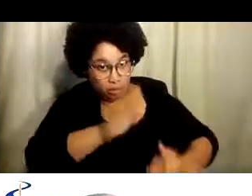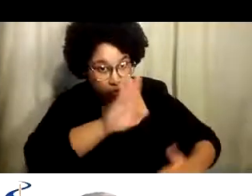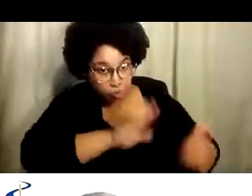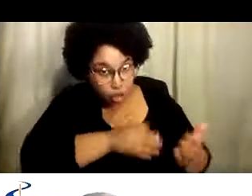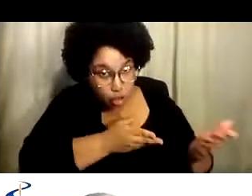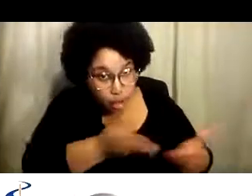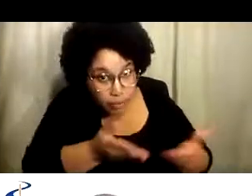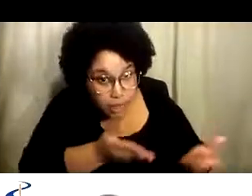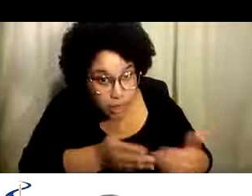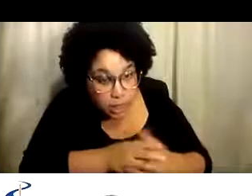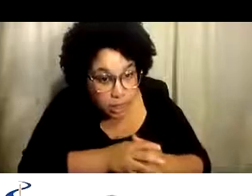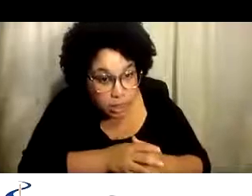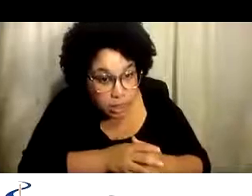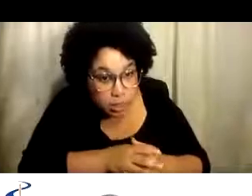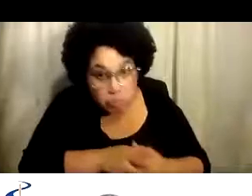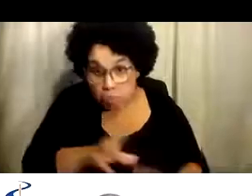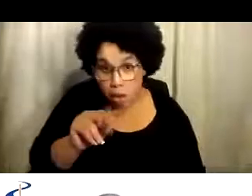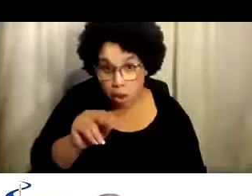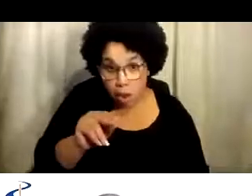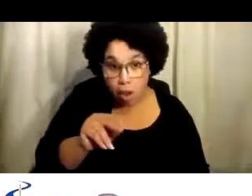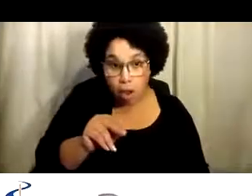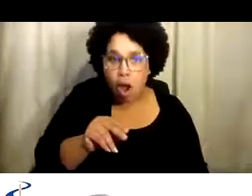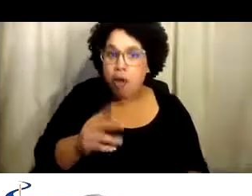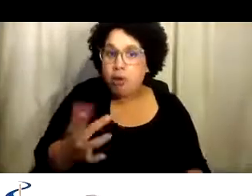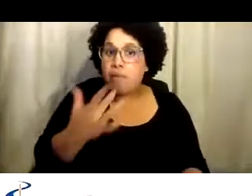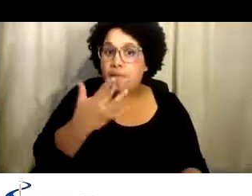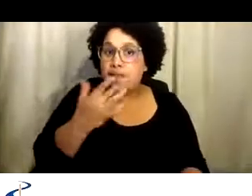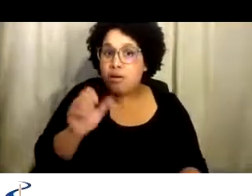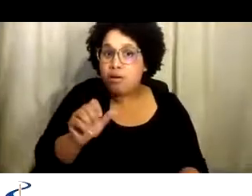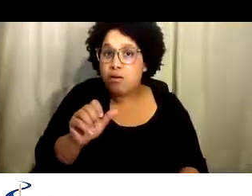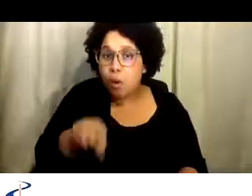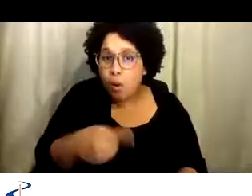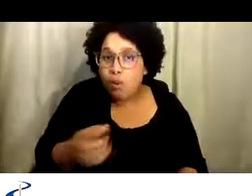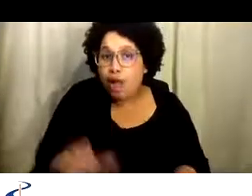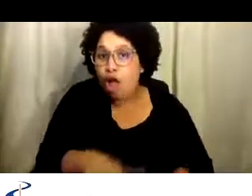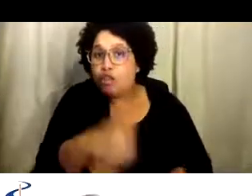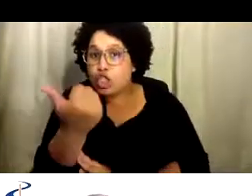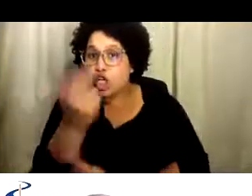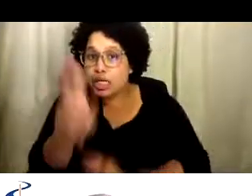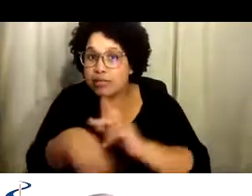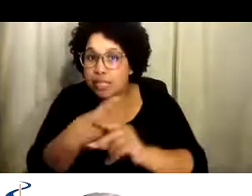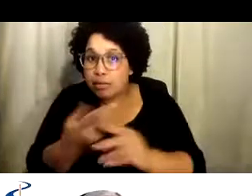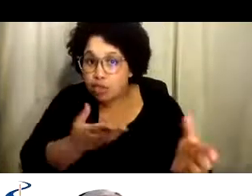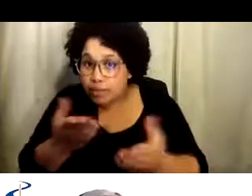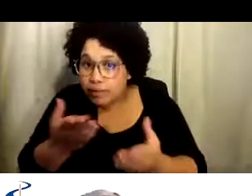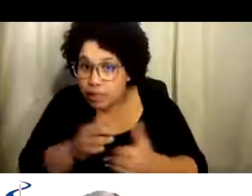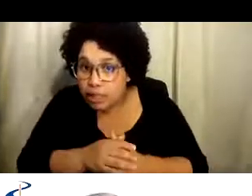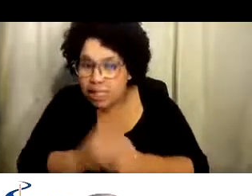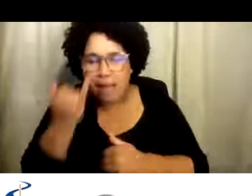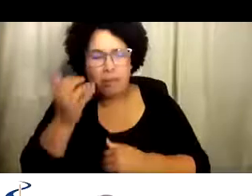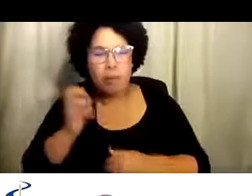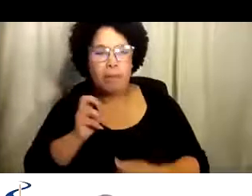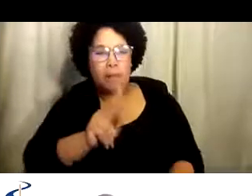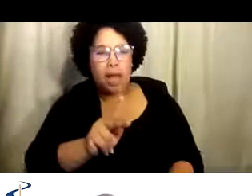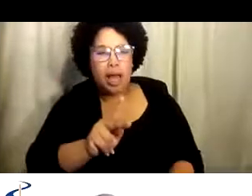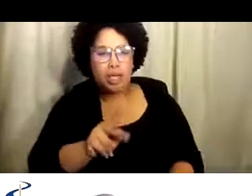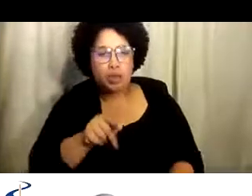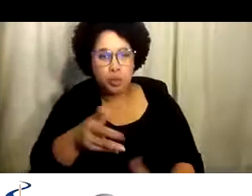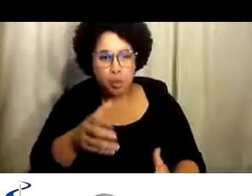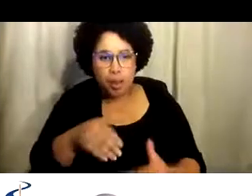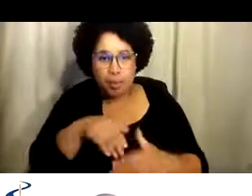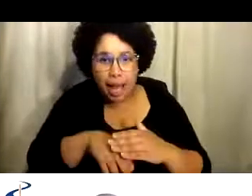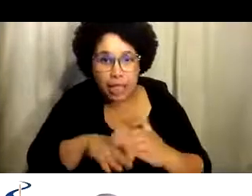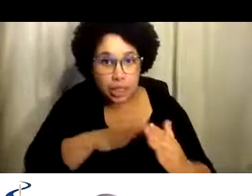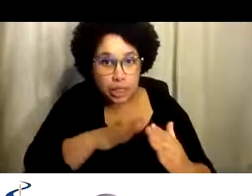al edificio en persona para recibir tus servicios. Y si no, te gustaría solamente servicios alternativos. Si es que